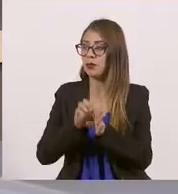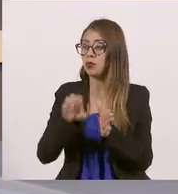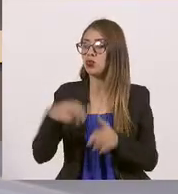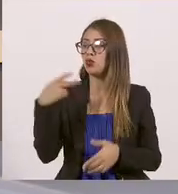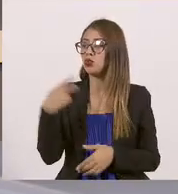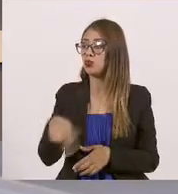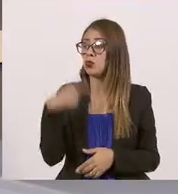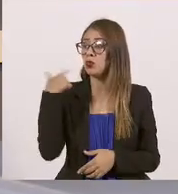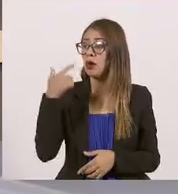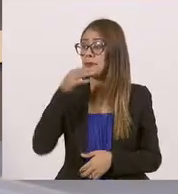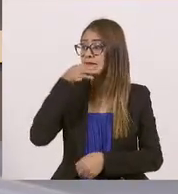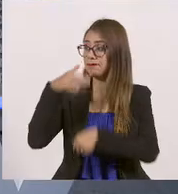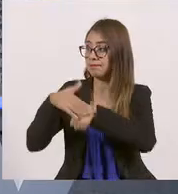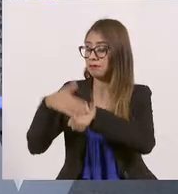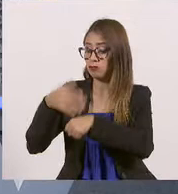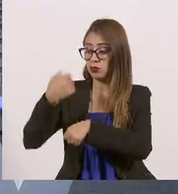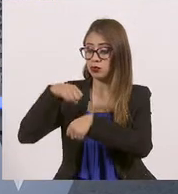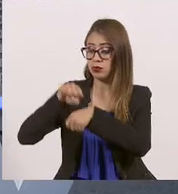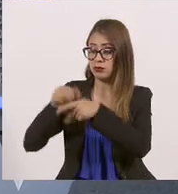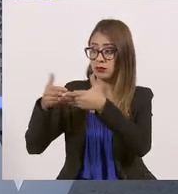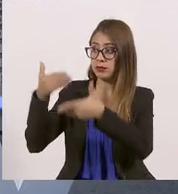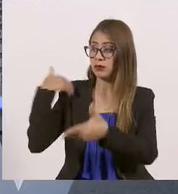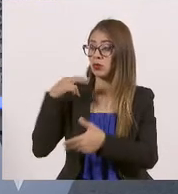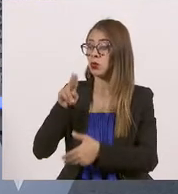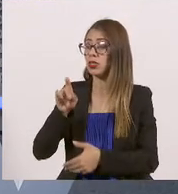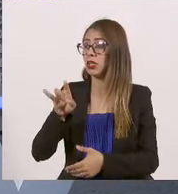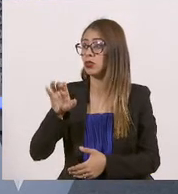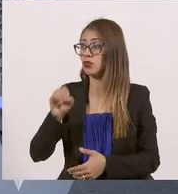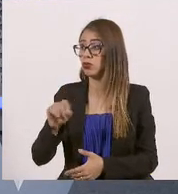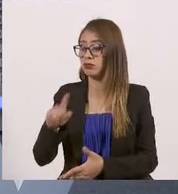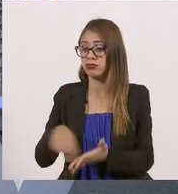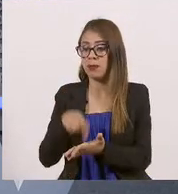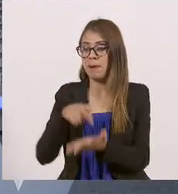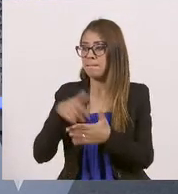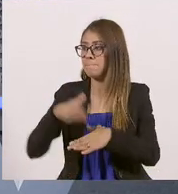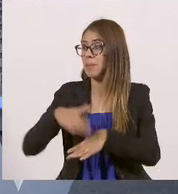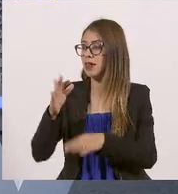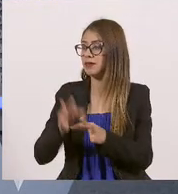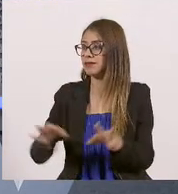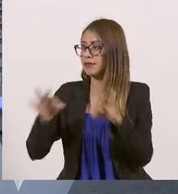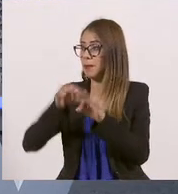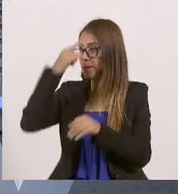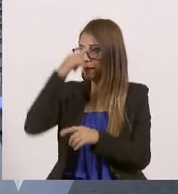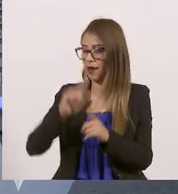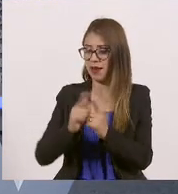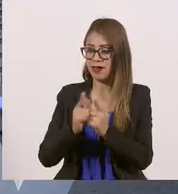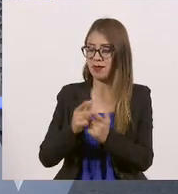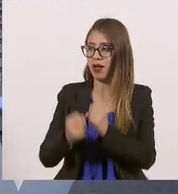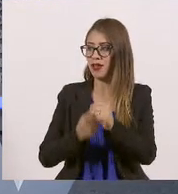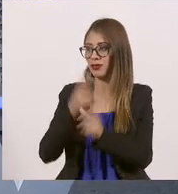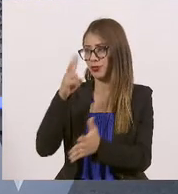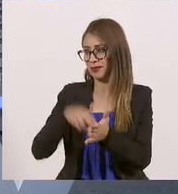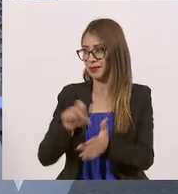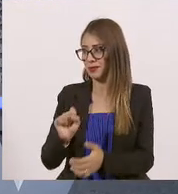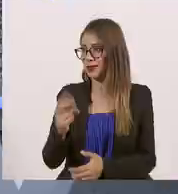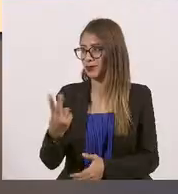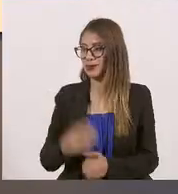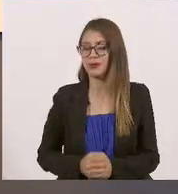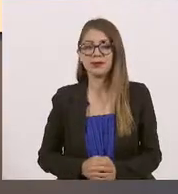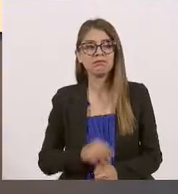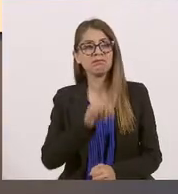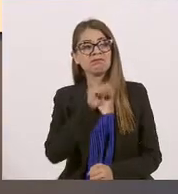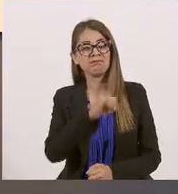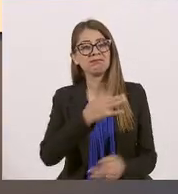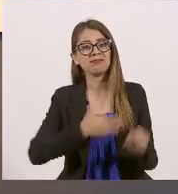Guadalajara fue anunciada la semana pasada por la Unesco, que se convertirá en la capital del libro en 2022. Así es, estamos todos